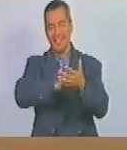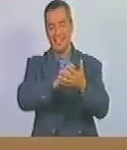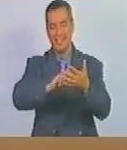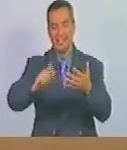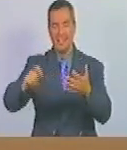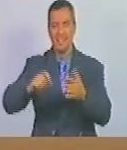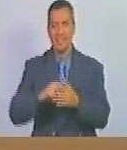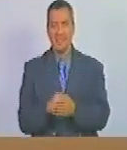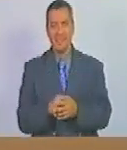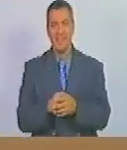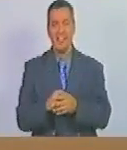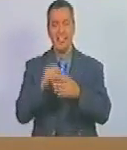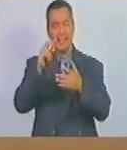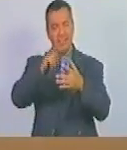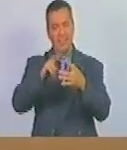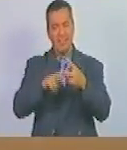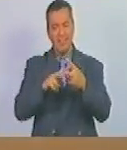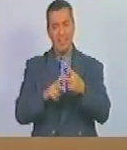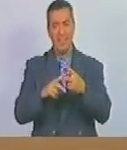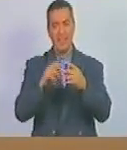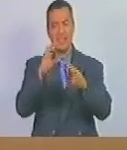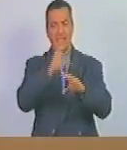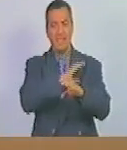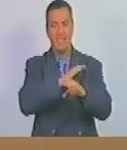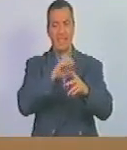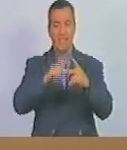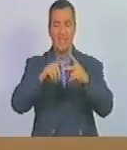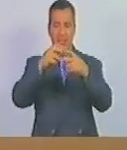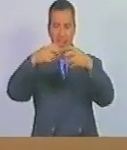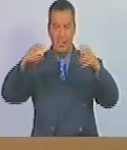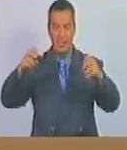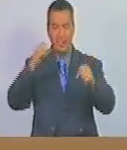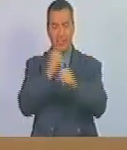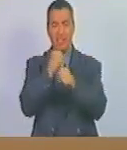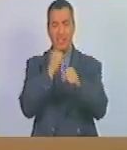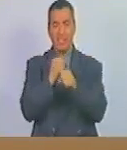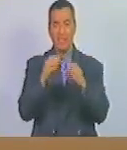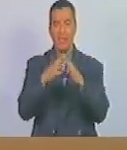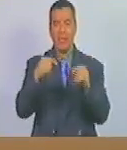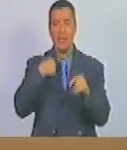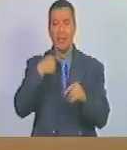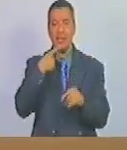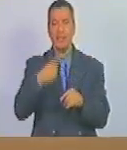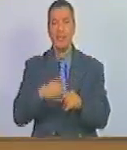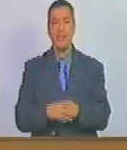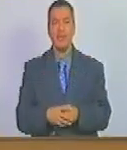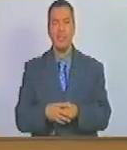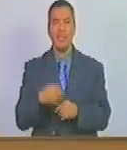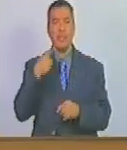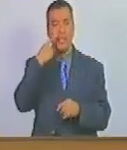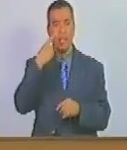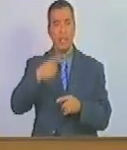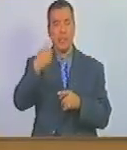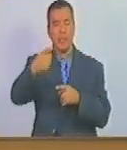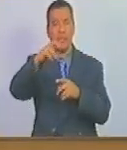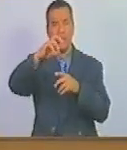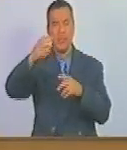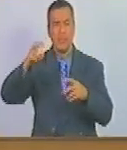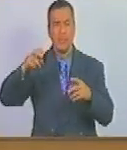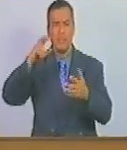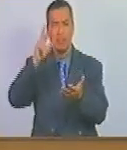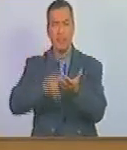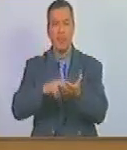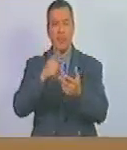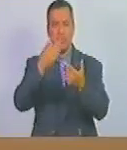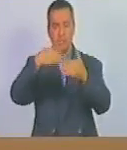los siguientes términos acápite, capítulo 3º, condiciones de trabajo en consideración el acápite, queda